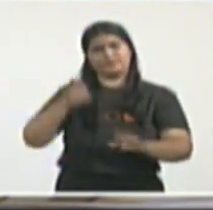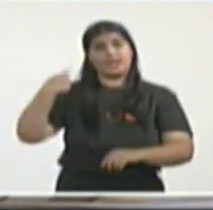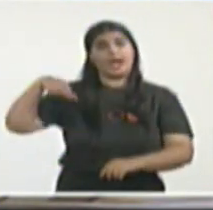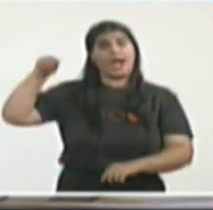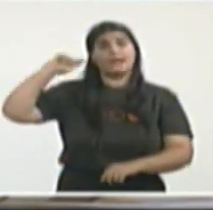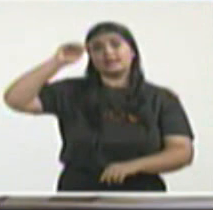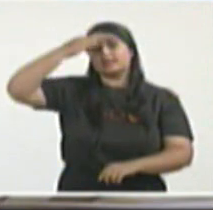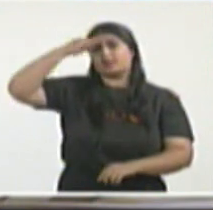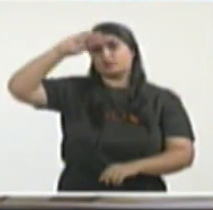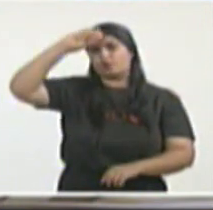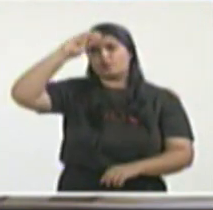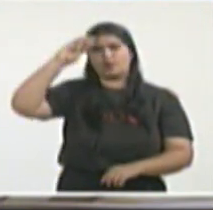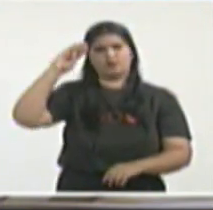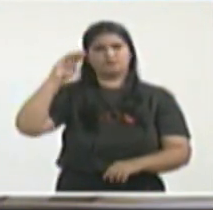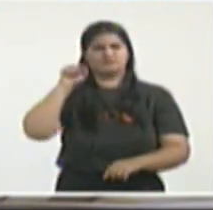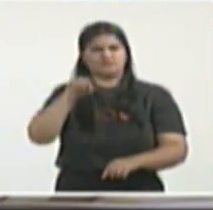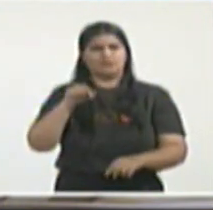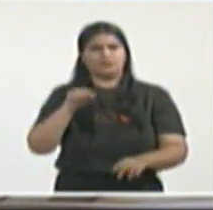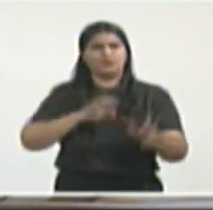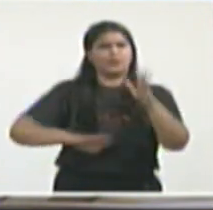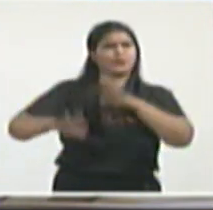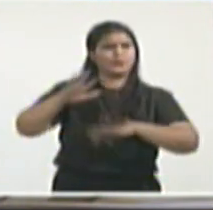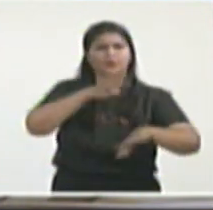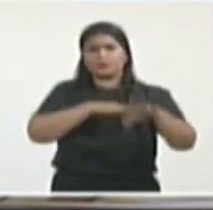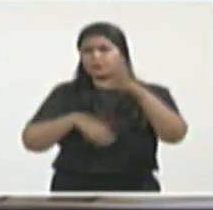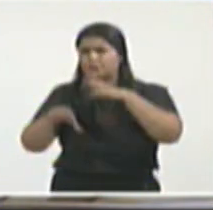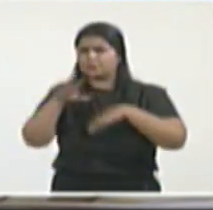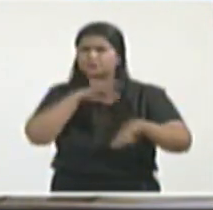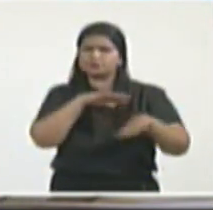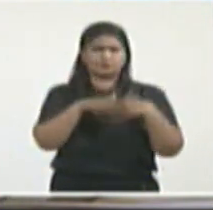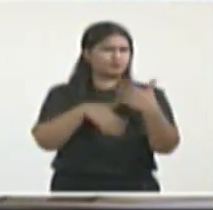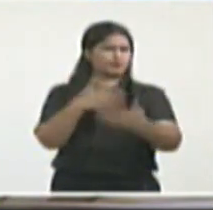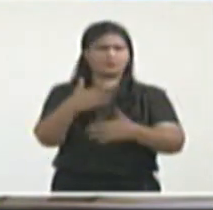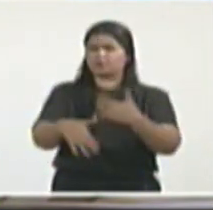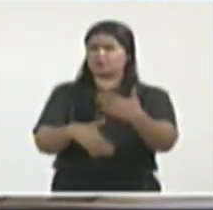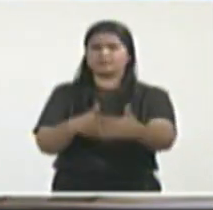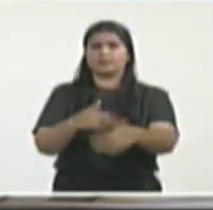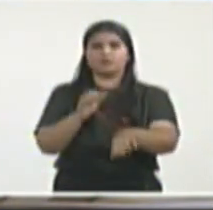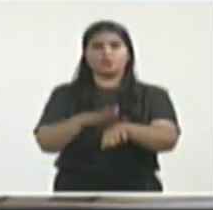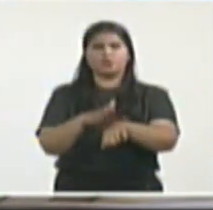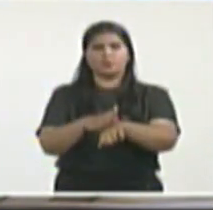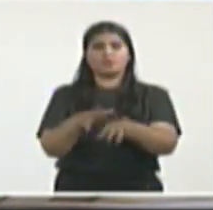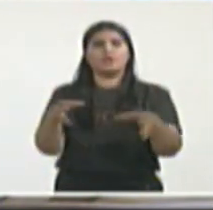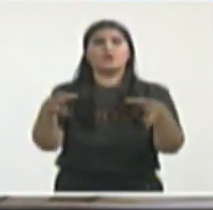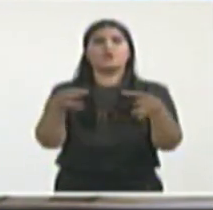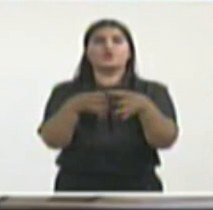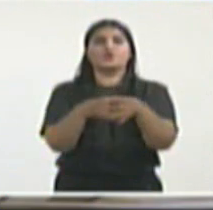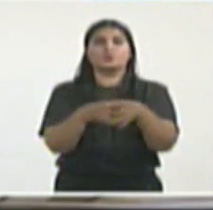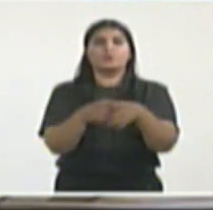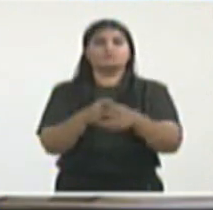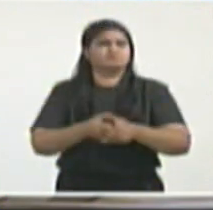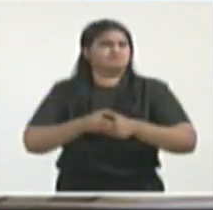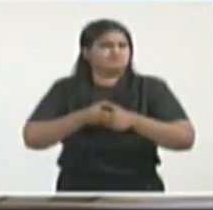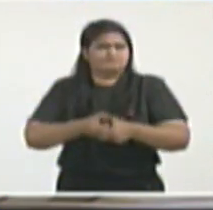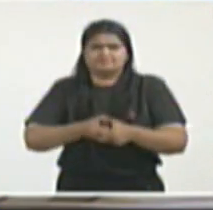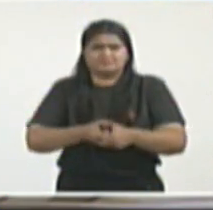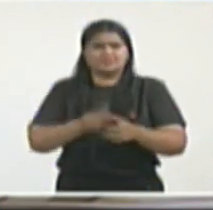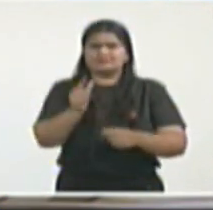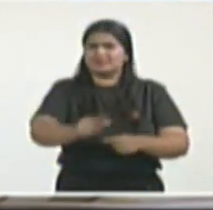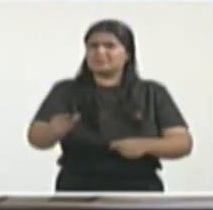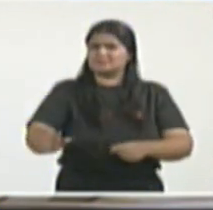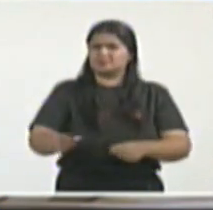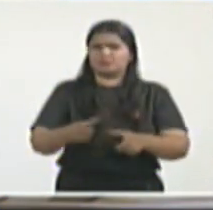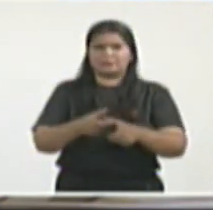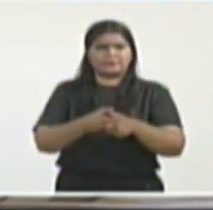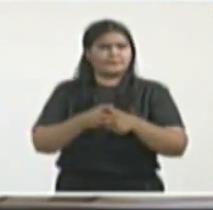en Cuba hubo desorden, hubo disturbios causados por una operación comunicacional que se prepara